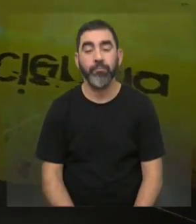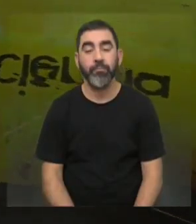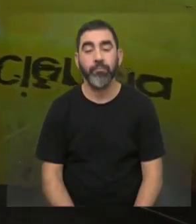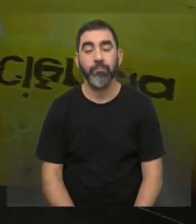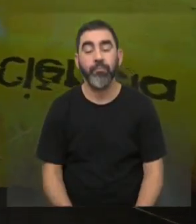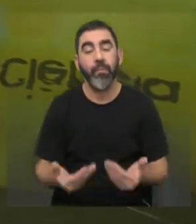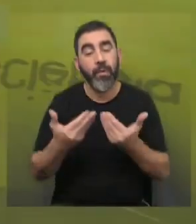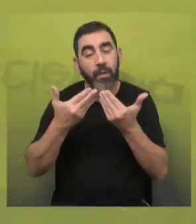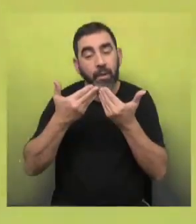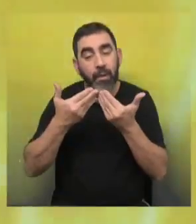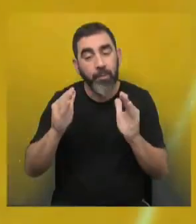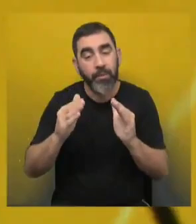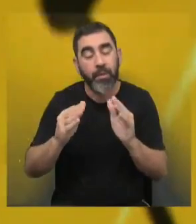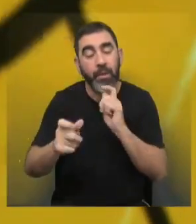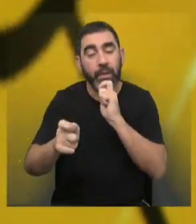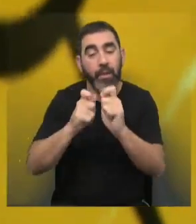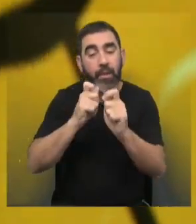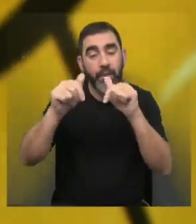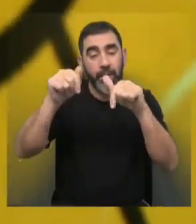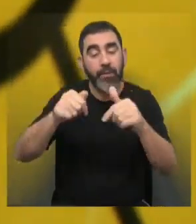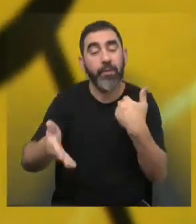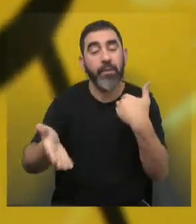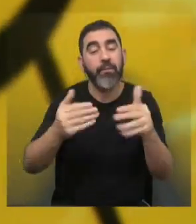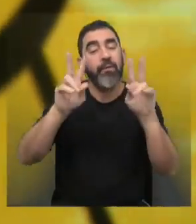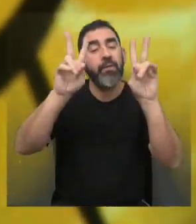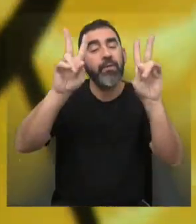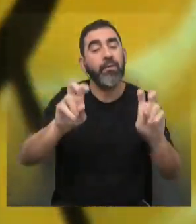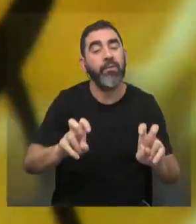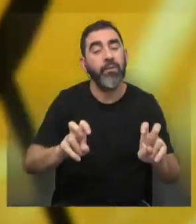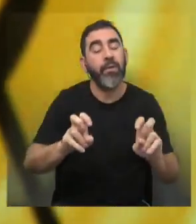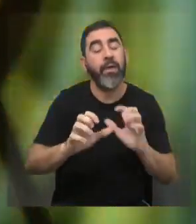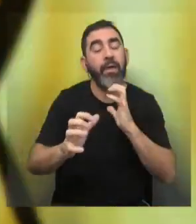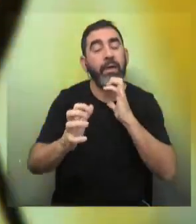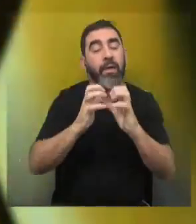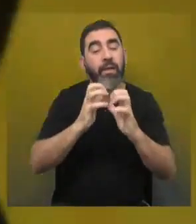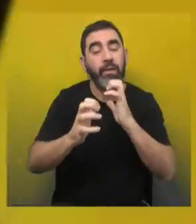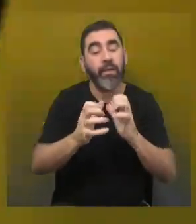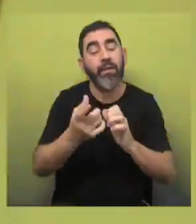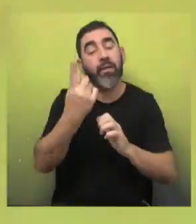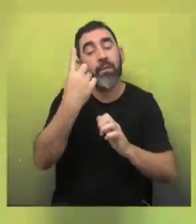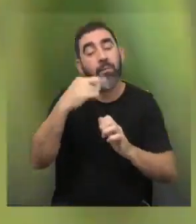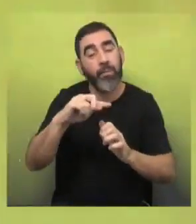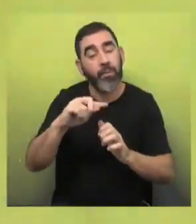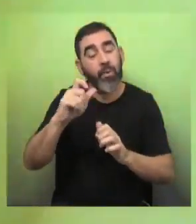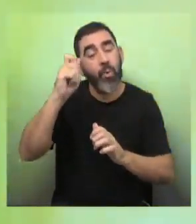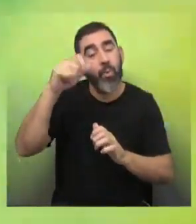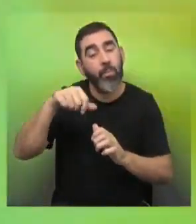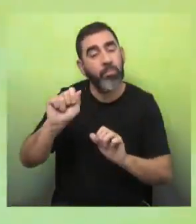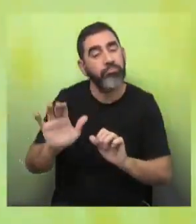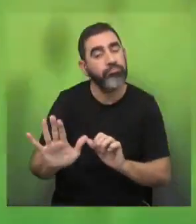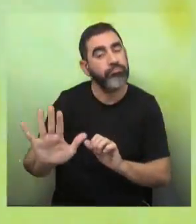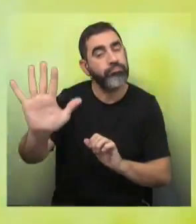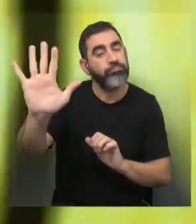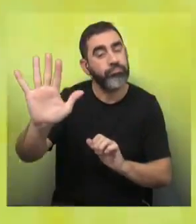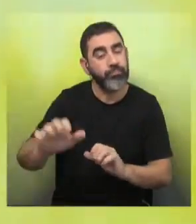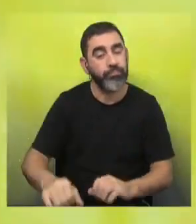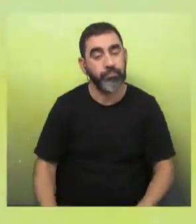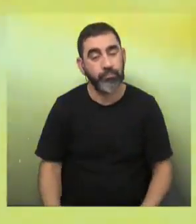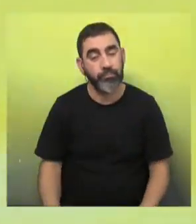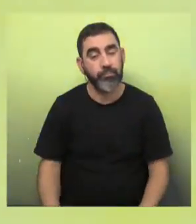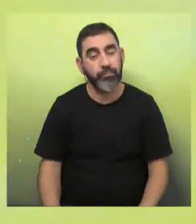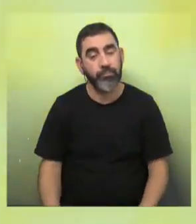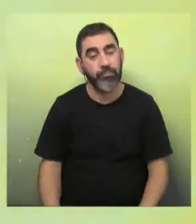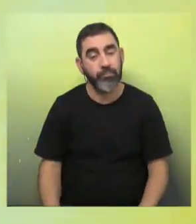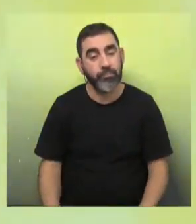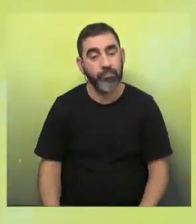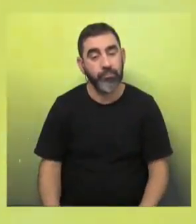a comenzar con las entrevistas de hoy hablando de temas vinculados a la energía, pero desde una mirada particular. Si bien uno puede